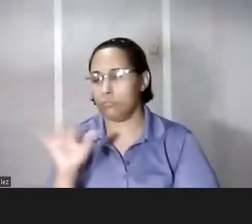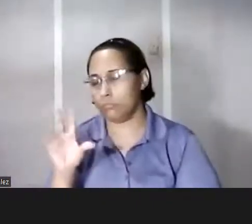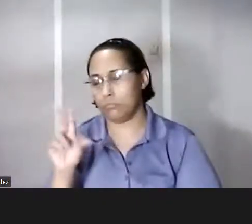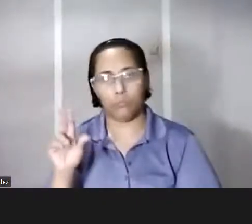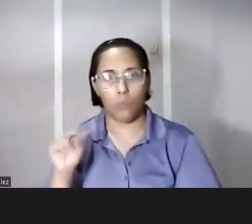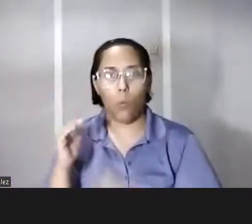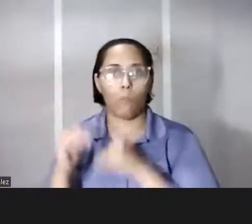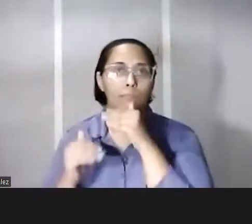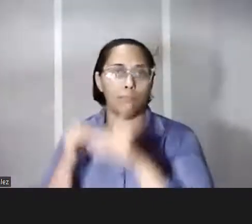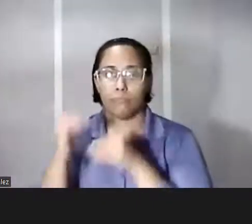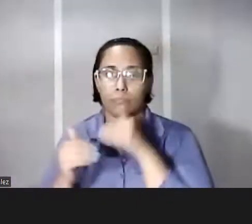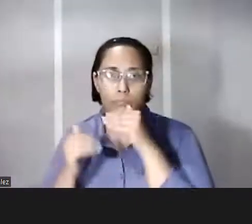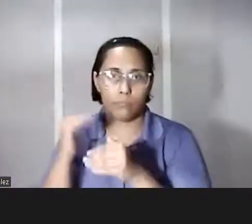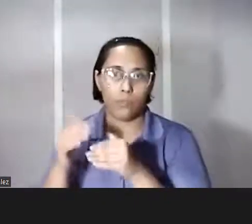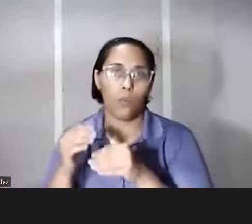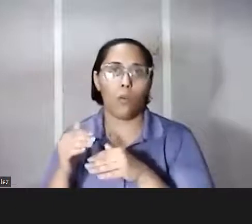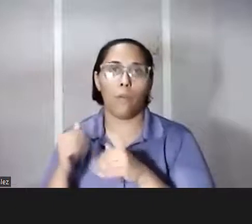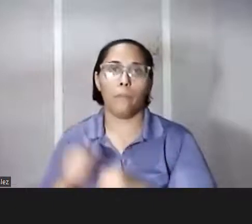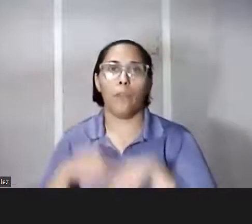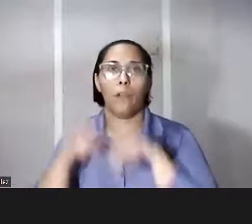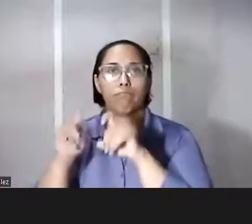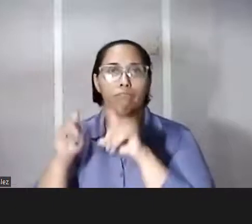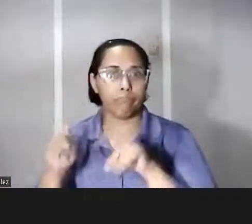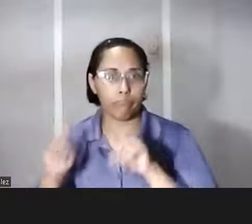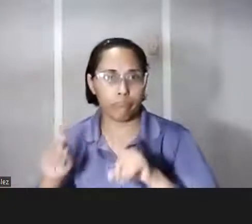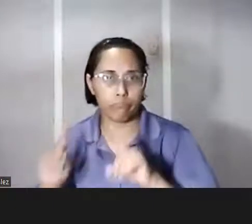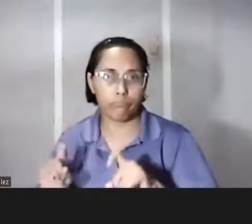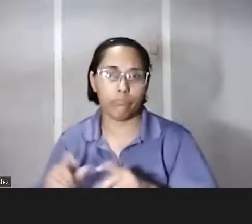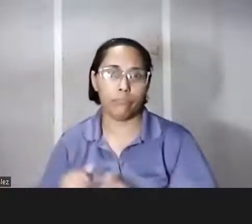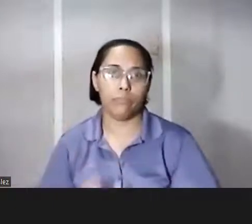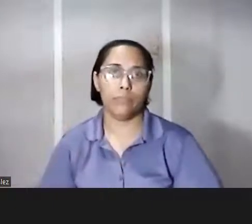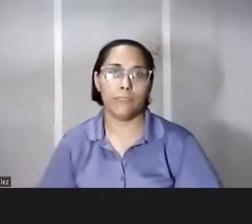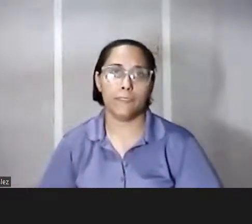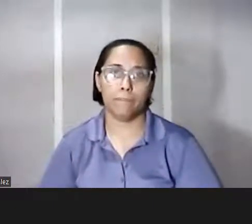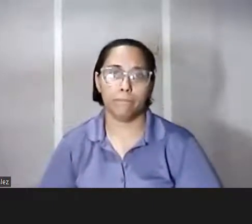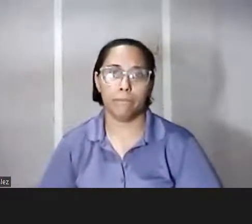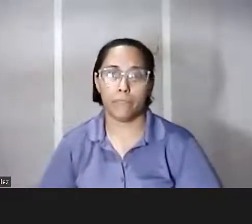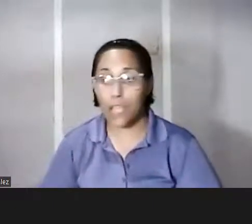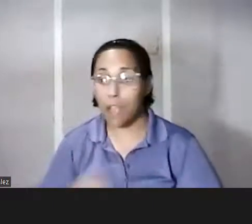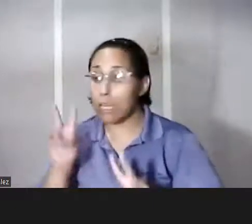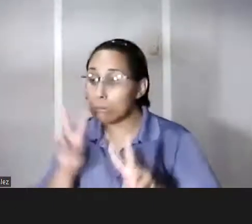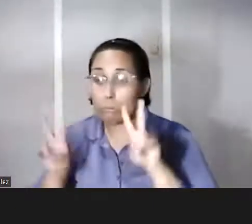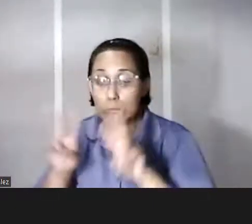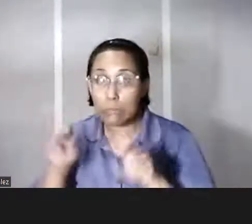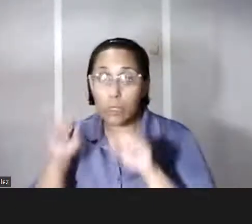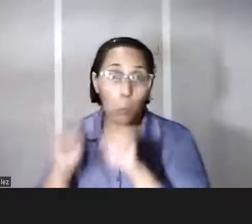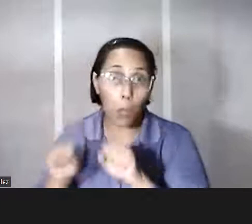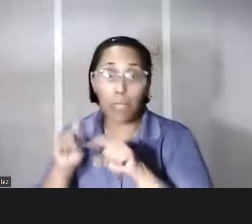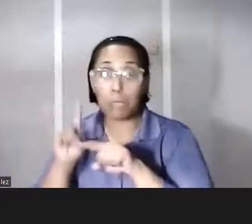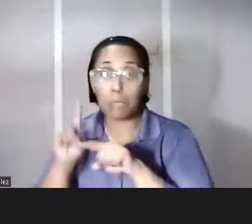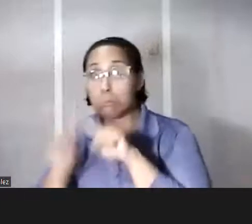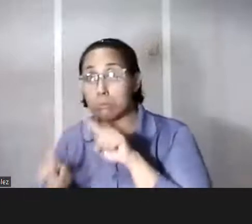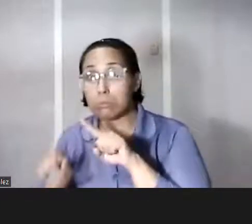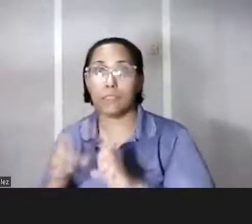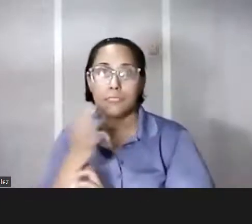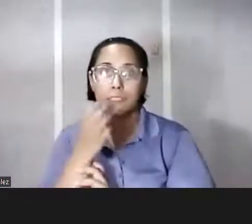un proceso paulatino de pruebas de ir contemplando posibilidades de configuración de equipos